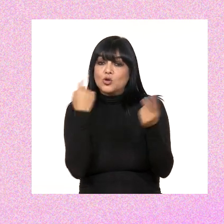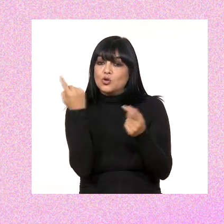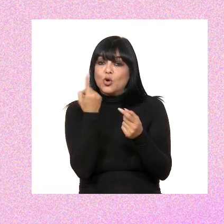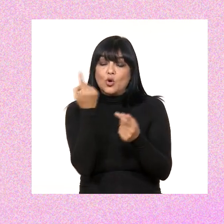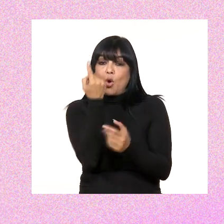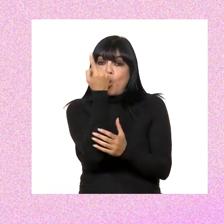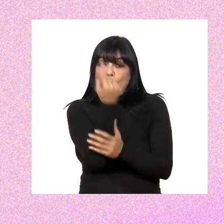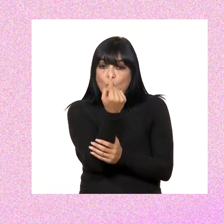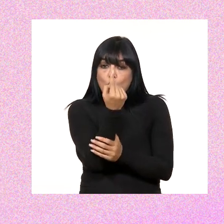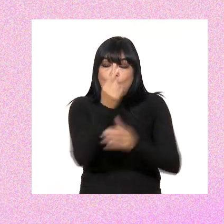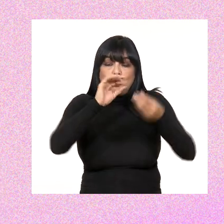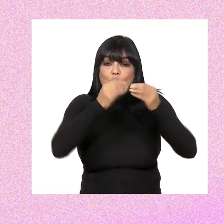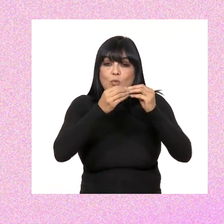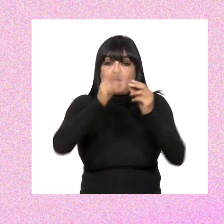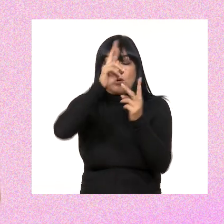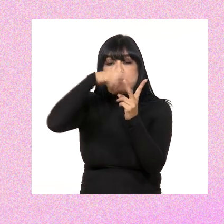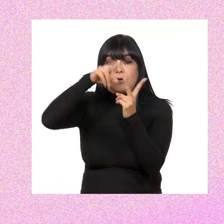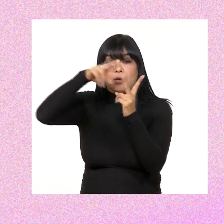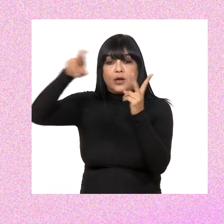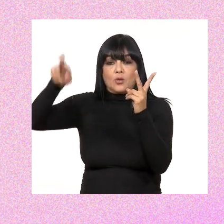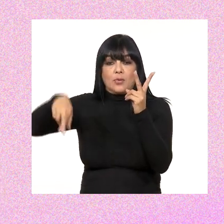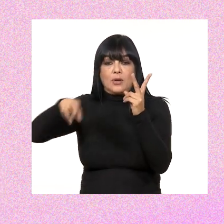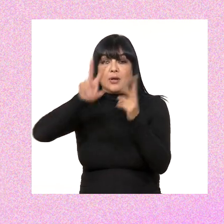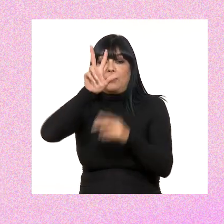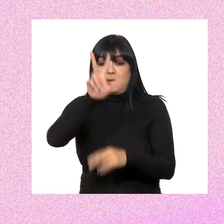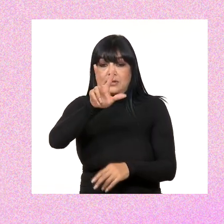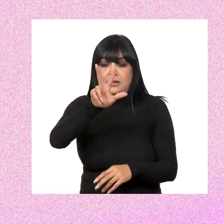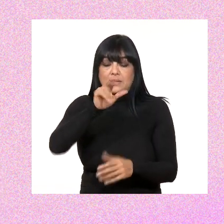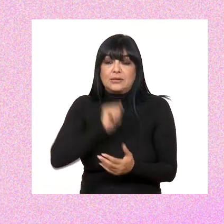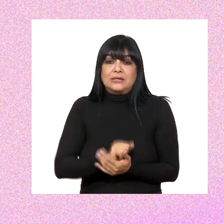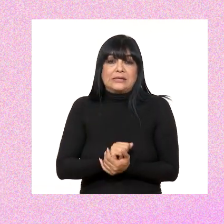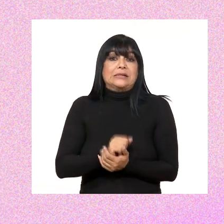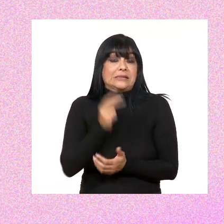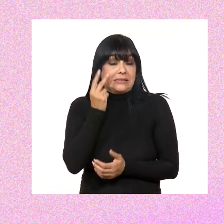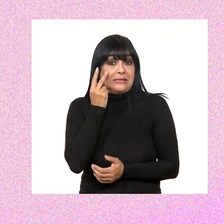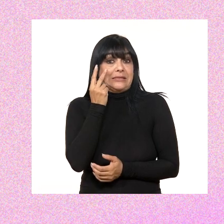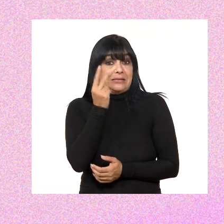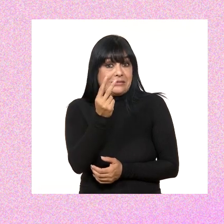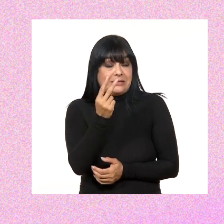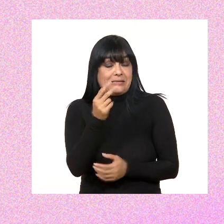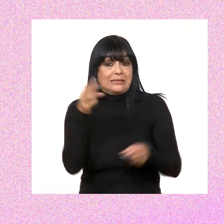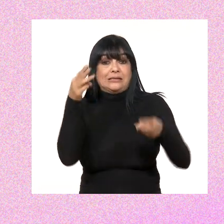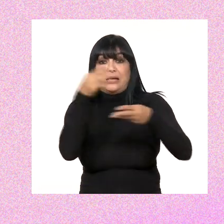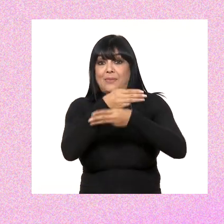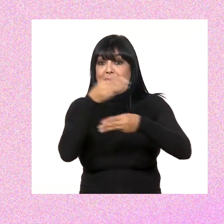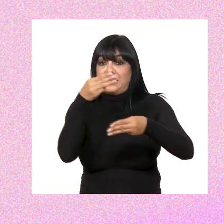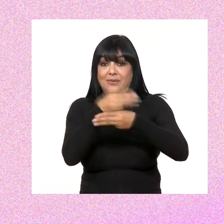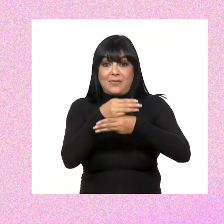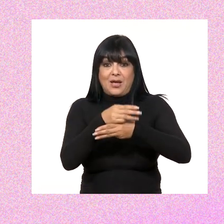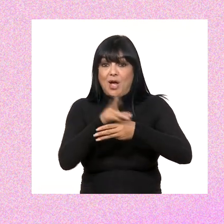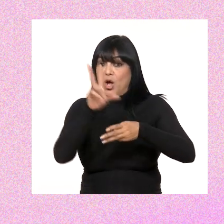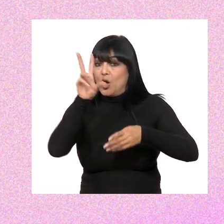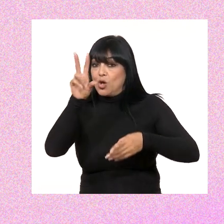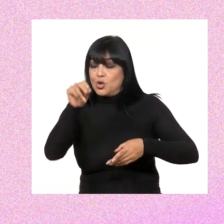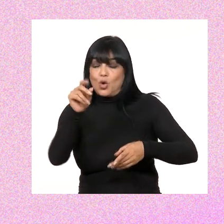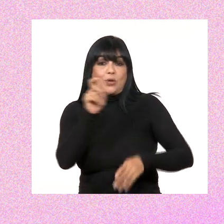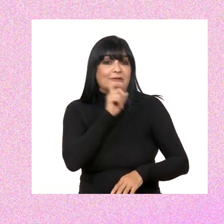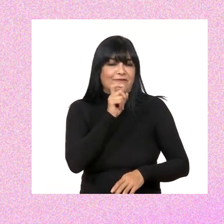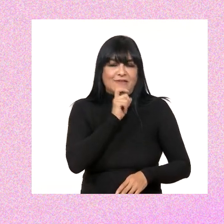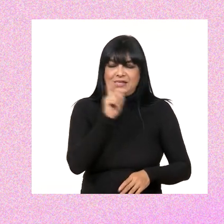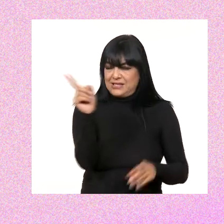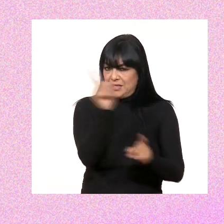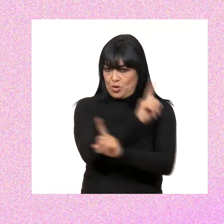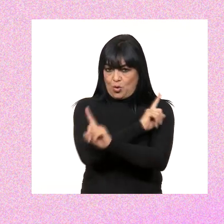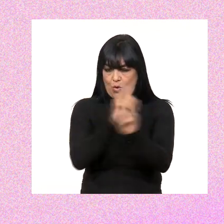único término en la expresión que es la raíz cuadrada de 3. Como pueden ver, las matemáticas no tienen por qué ser